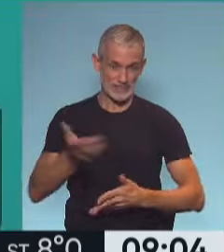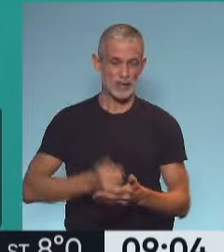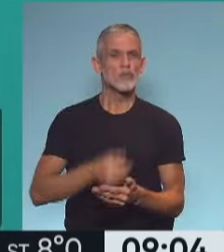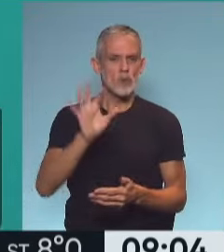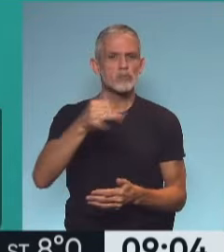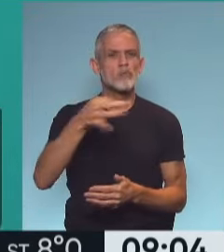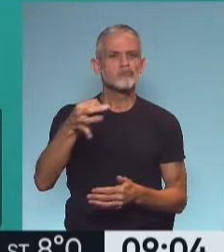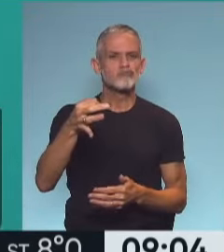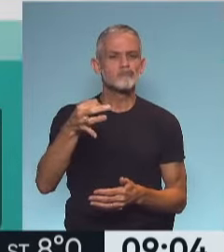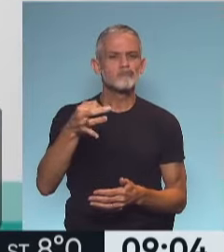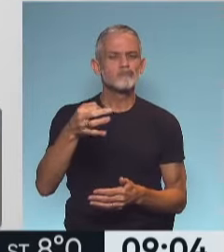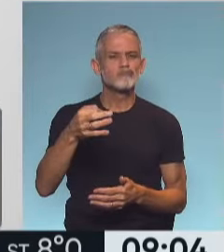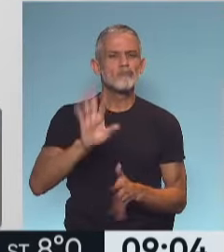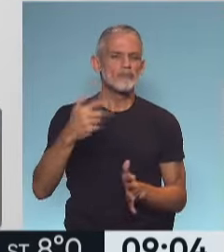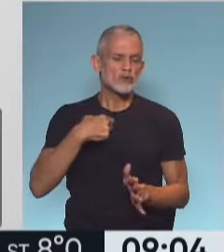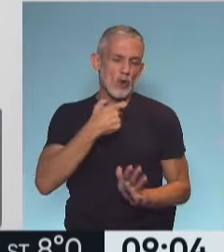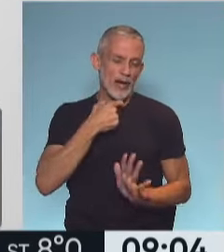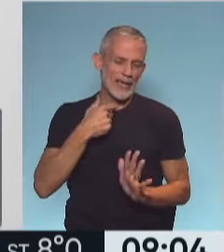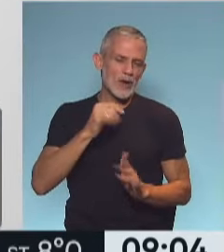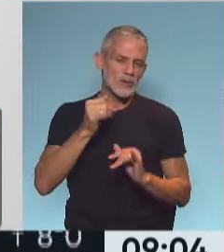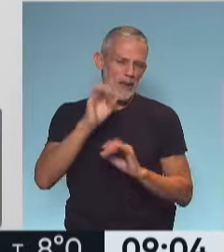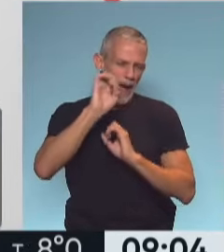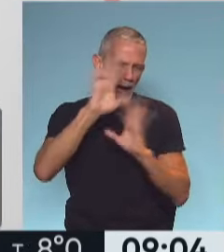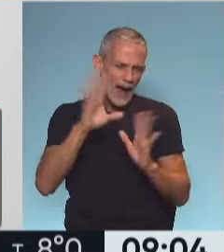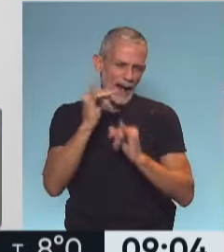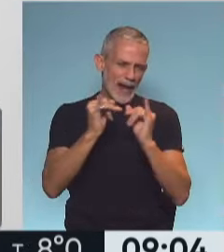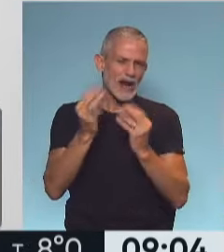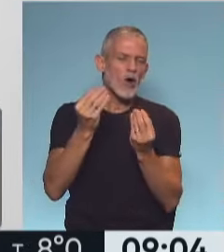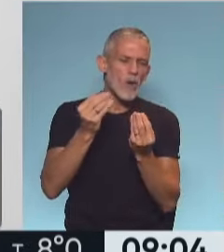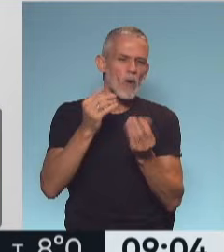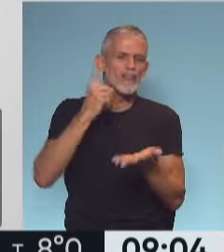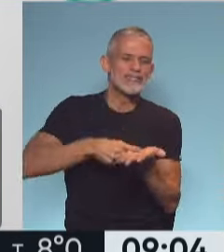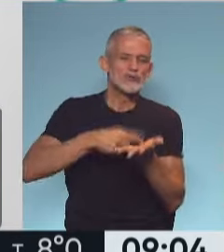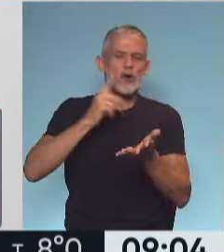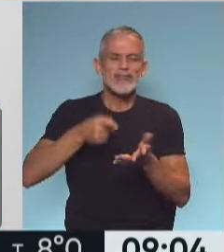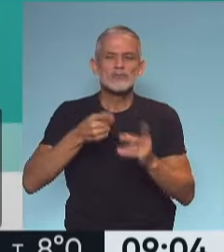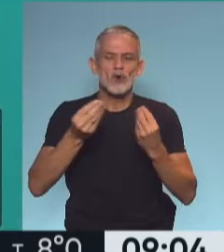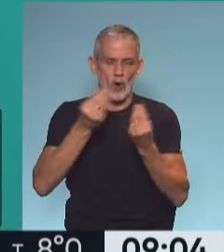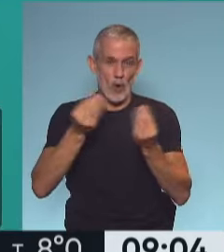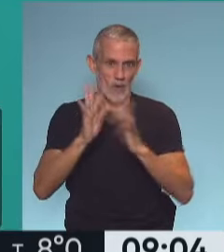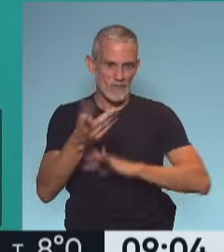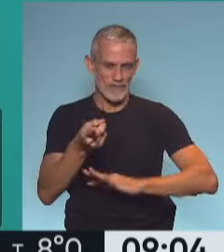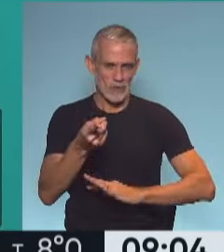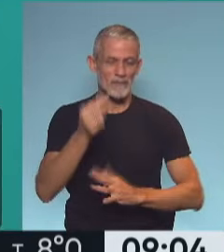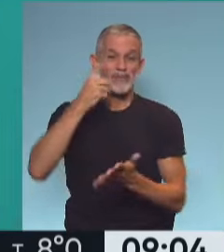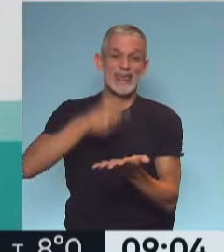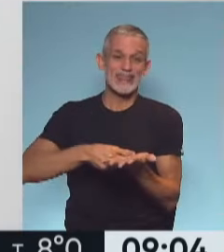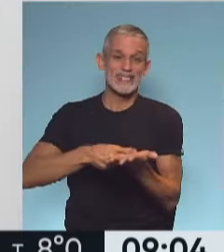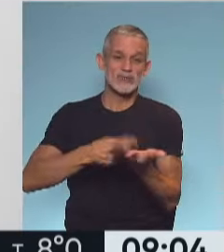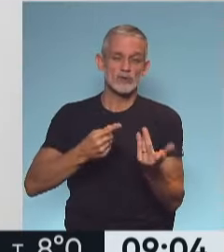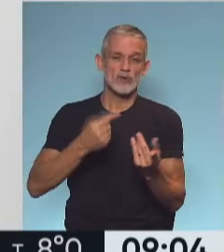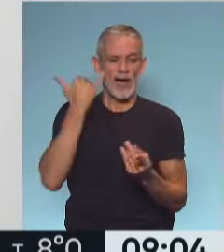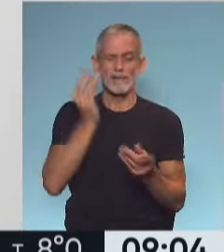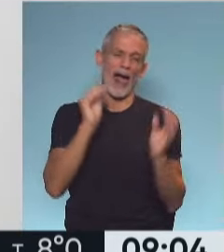Es así, Natalia. Yo quiero también aclarar un poquito cómo se van tomando estas decisiones. Las decisiones que se toman no son de un carácter